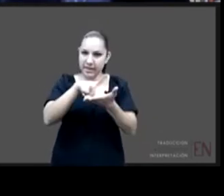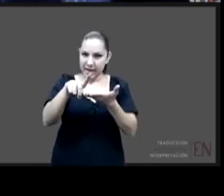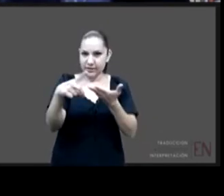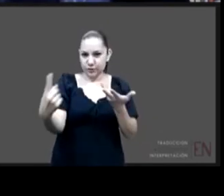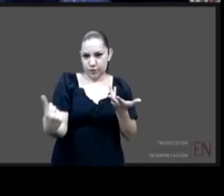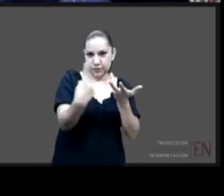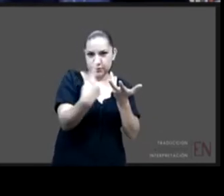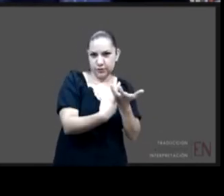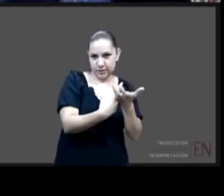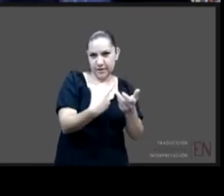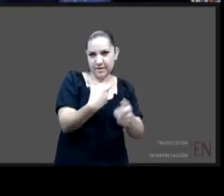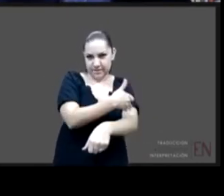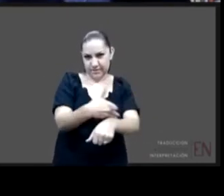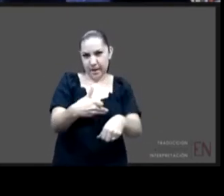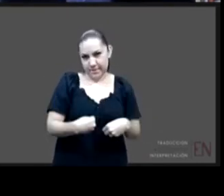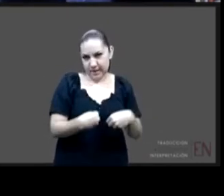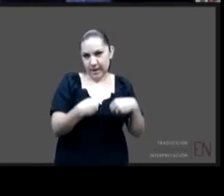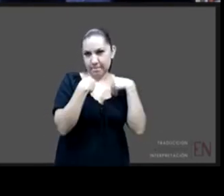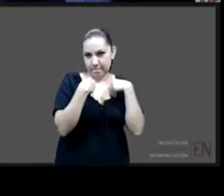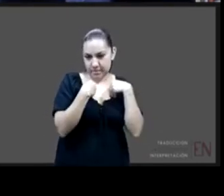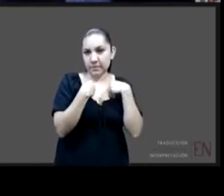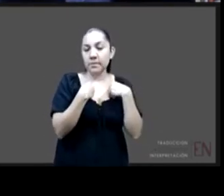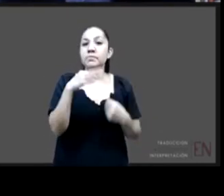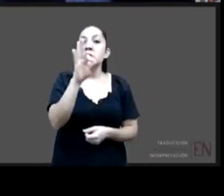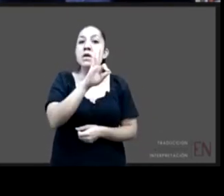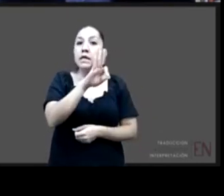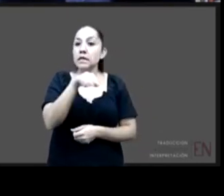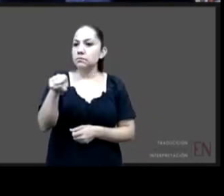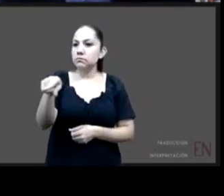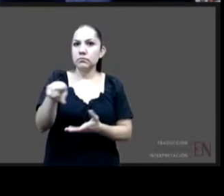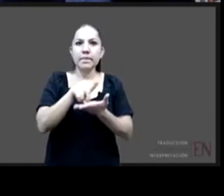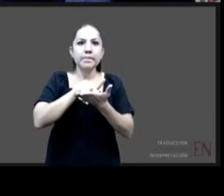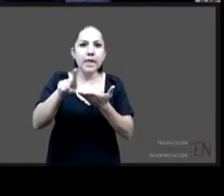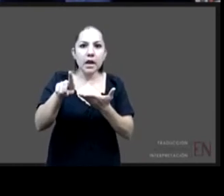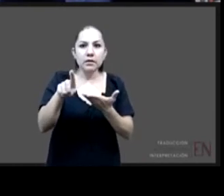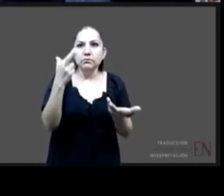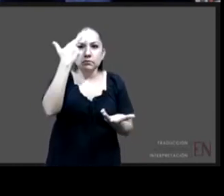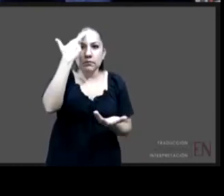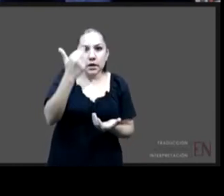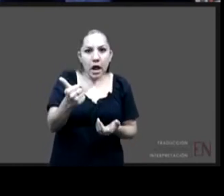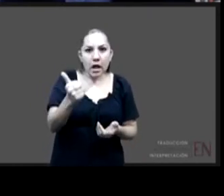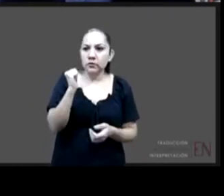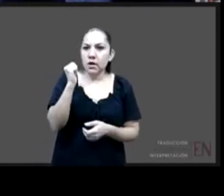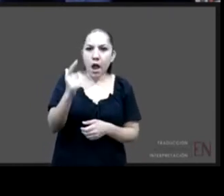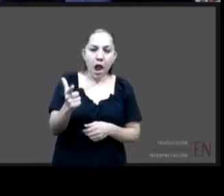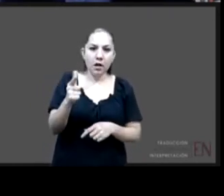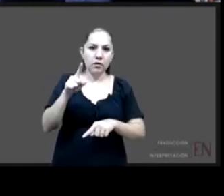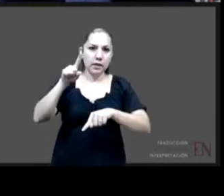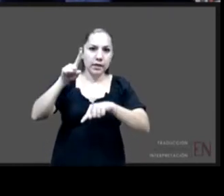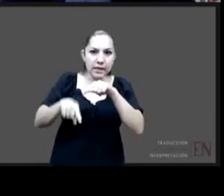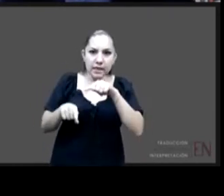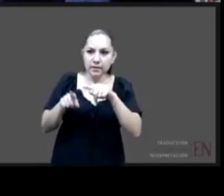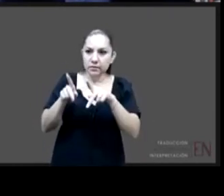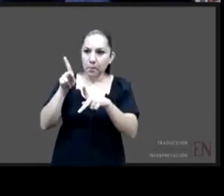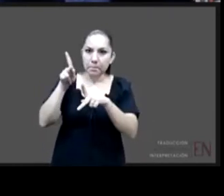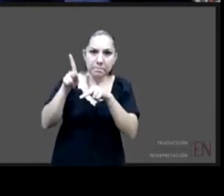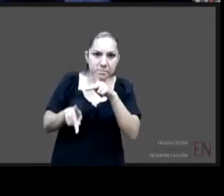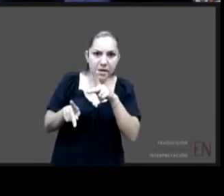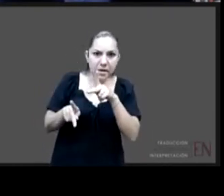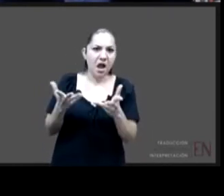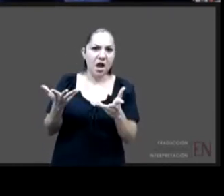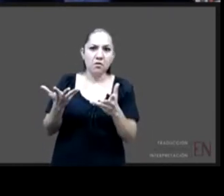derecho ha sido interrumpido por alguna razón garantice el derecho a un